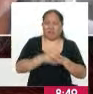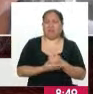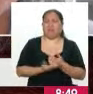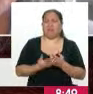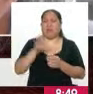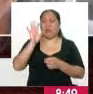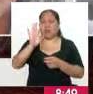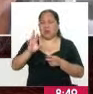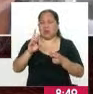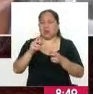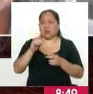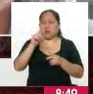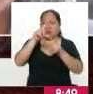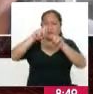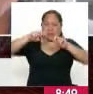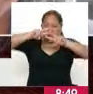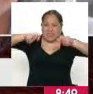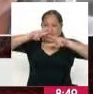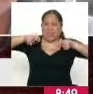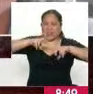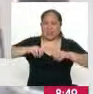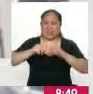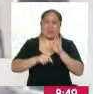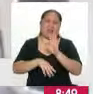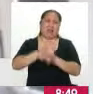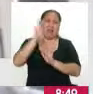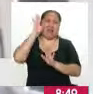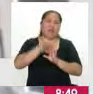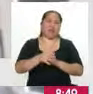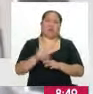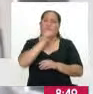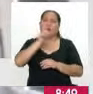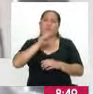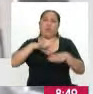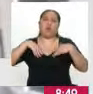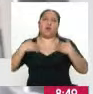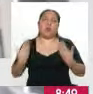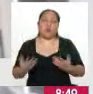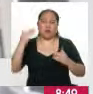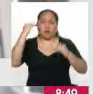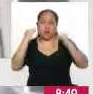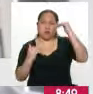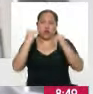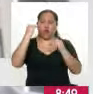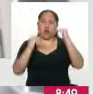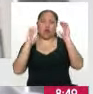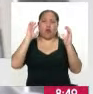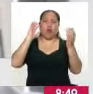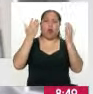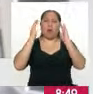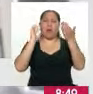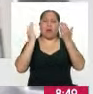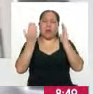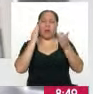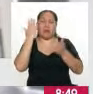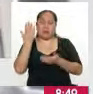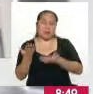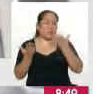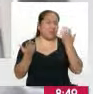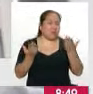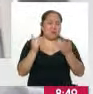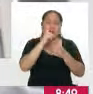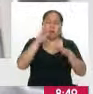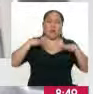más graves, ¿no? Entonces yo creo que no se puede comparar un caso con el otro. Pero